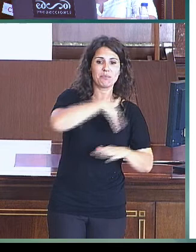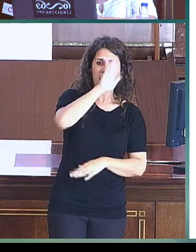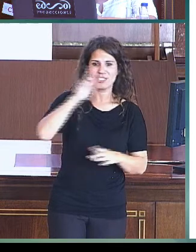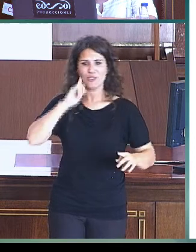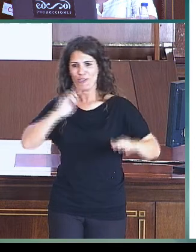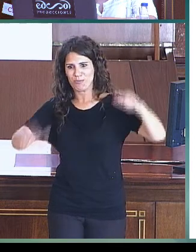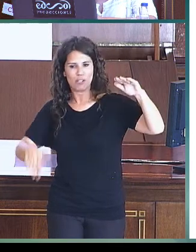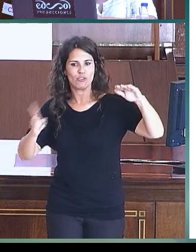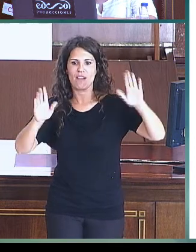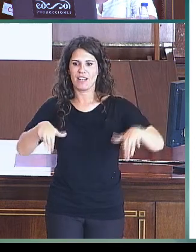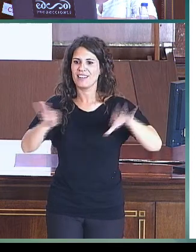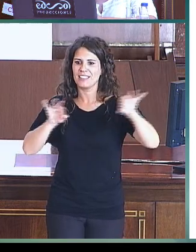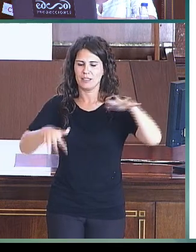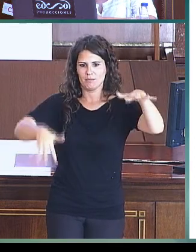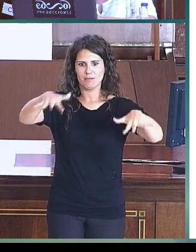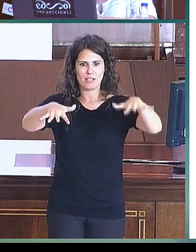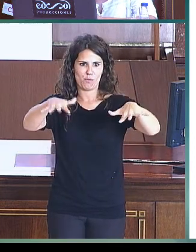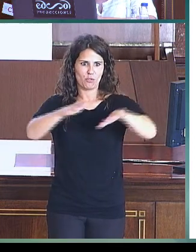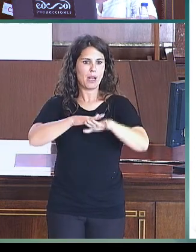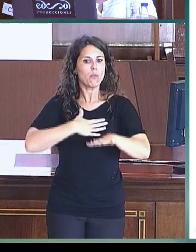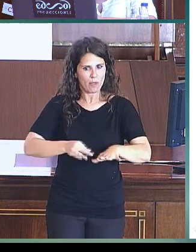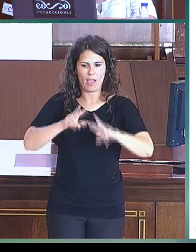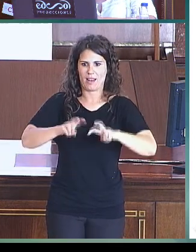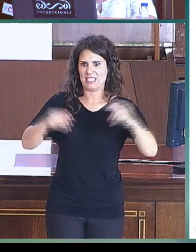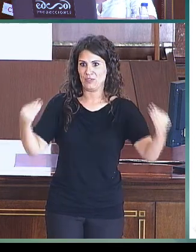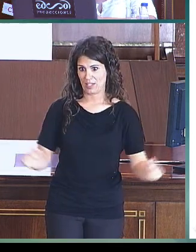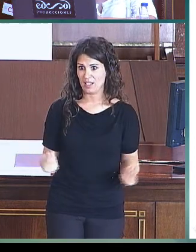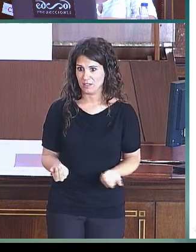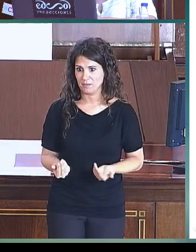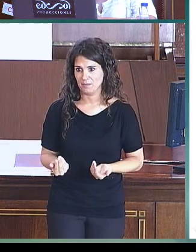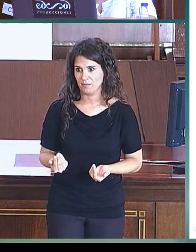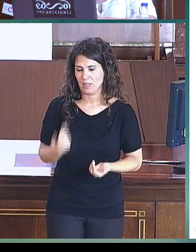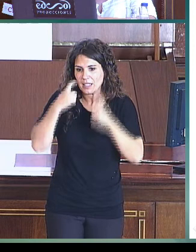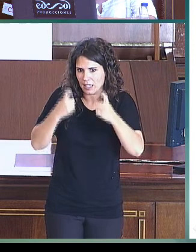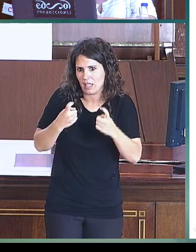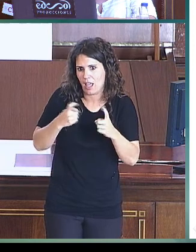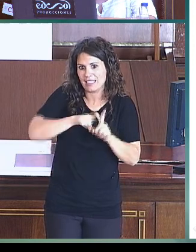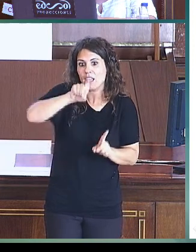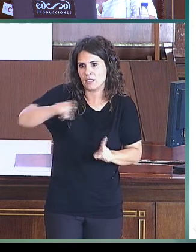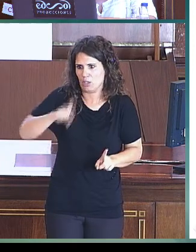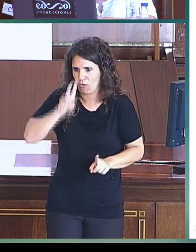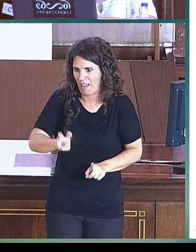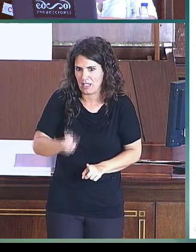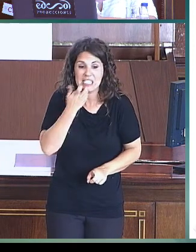hacer estos análisis, para poder realizar análisis estadísticos.